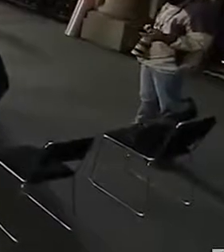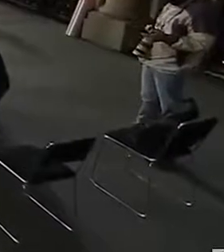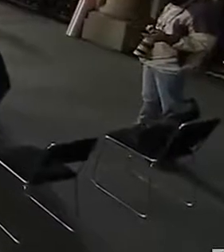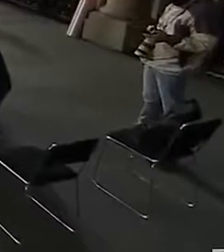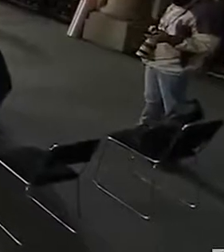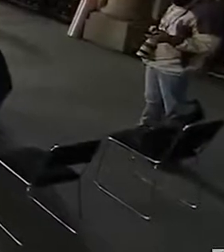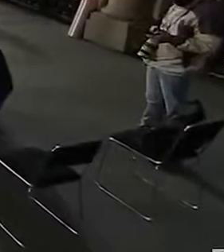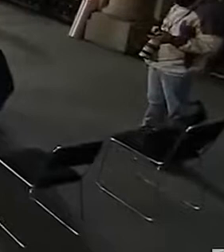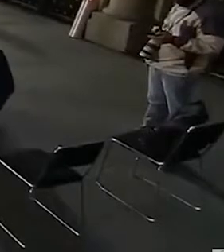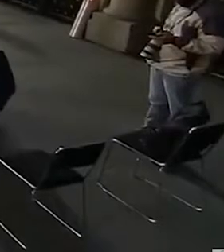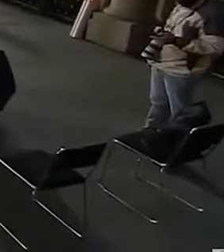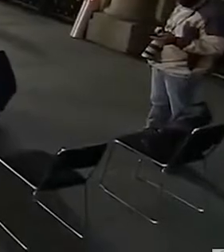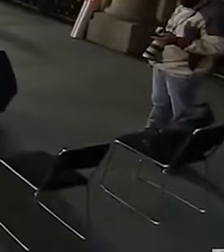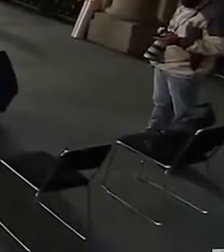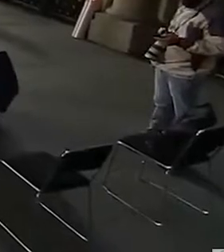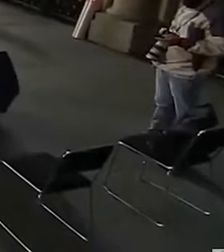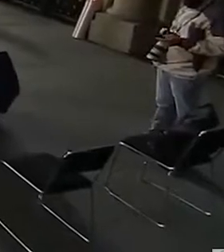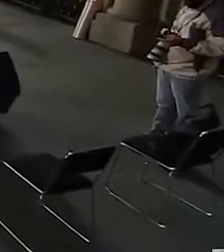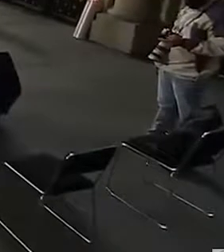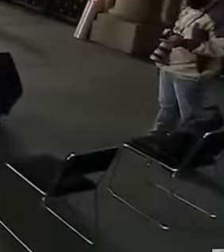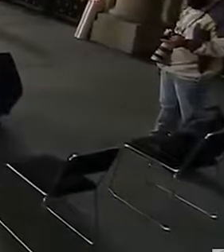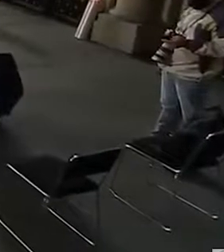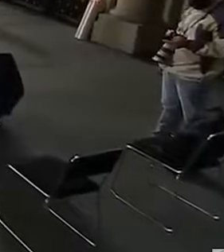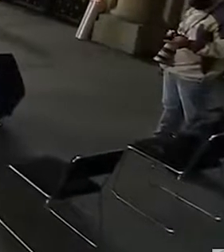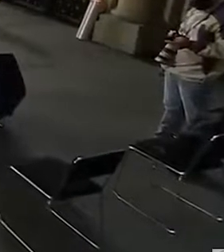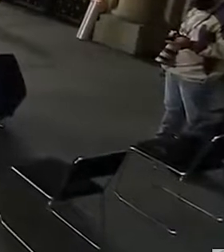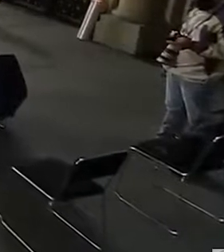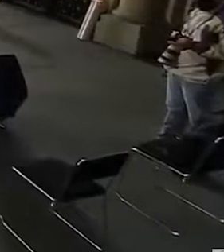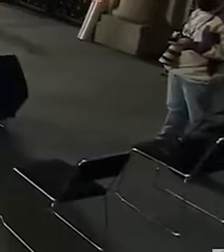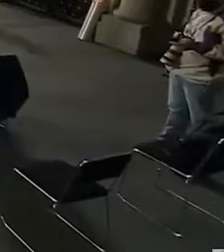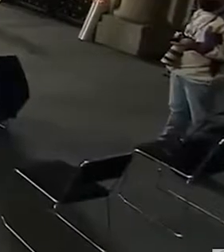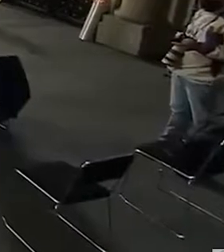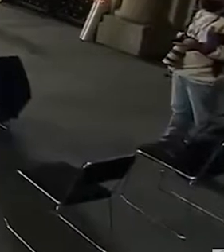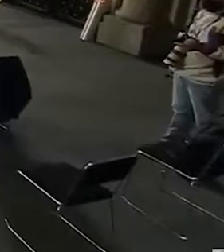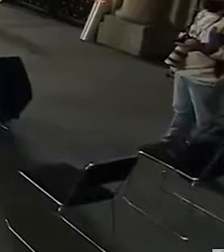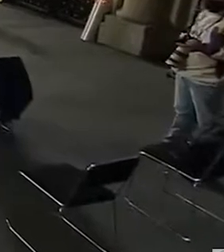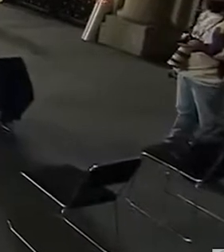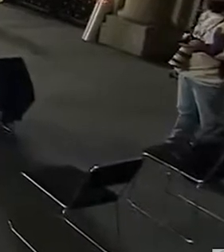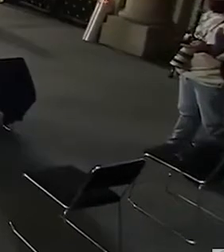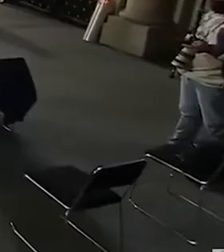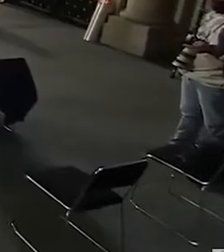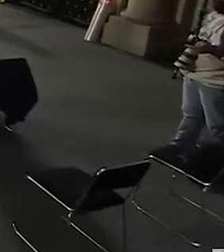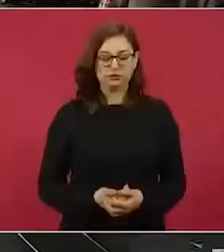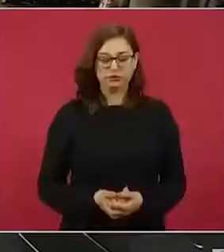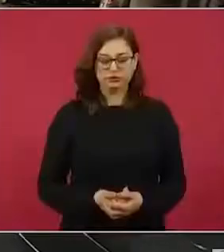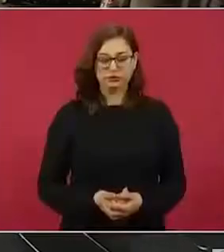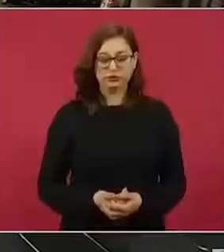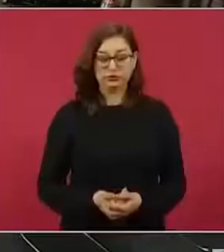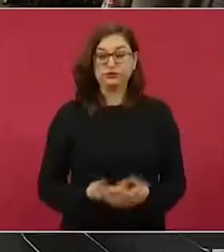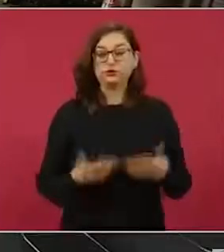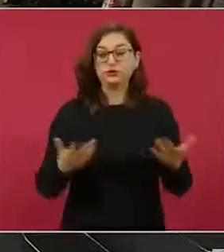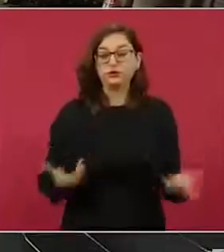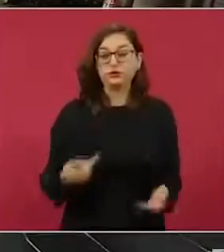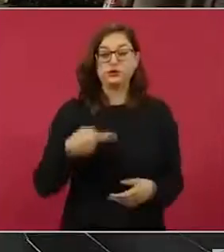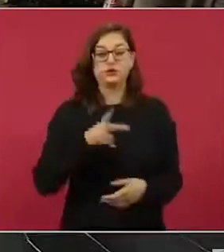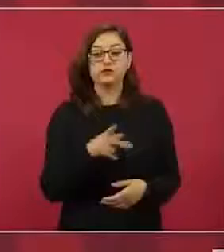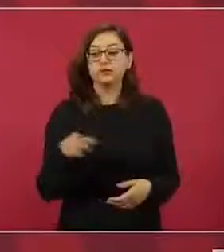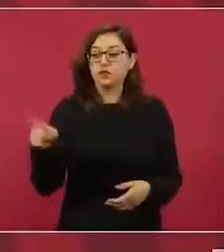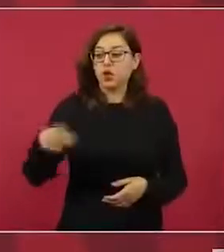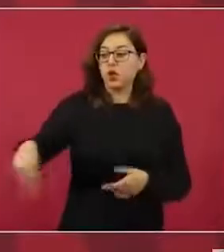presenciales. Entonces, imagínense el atraso para el país, el daño